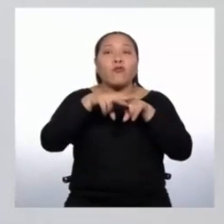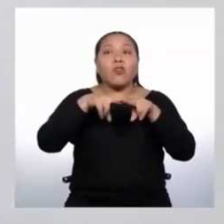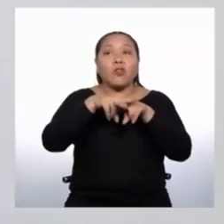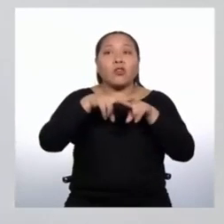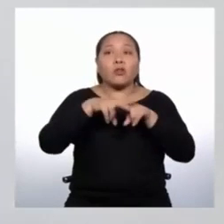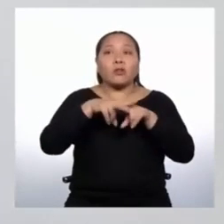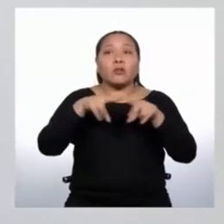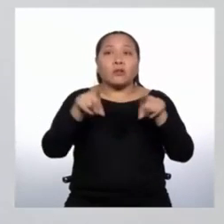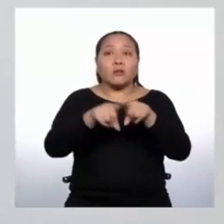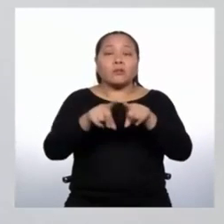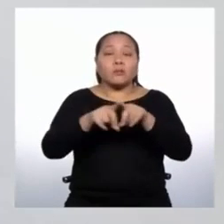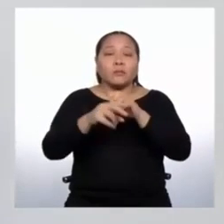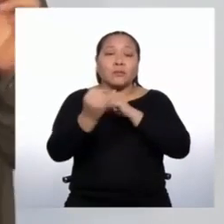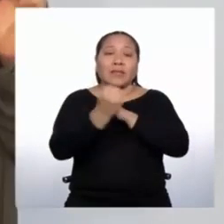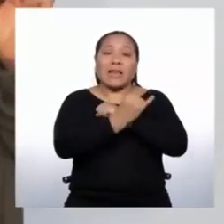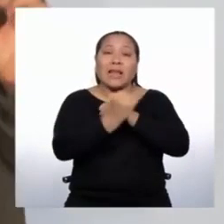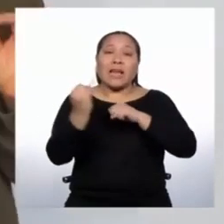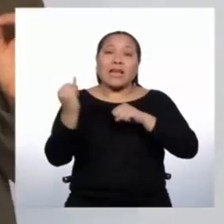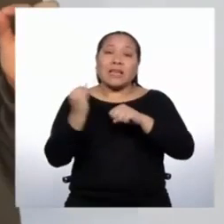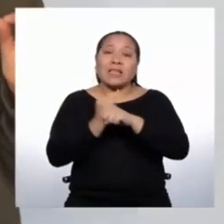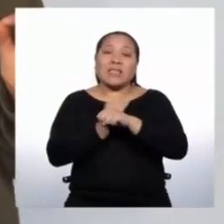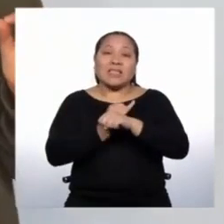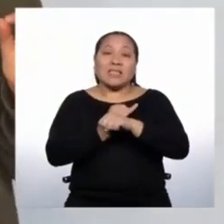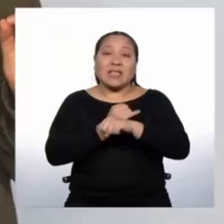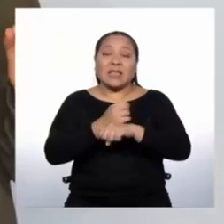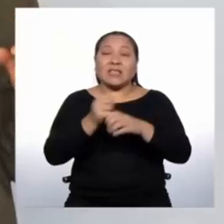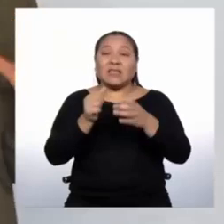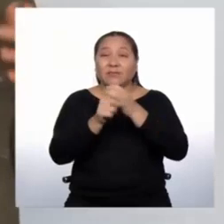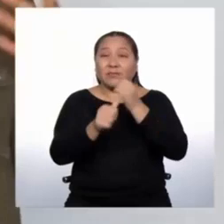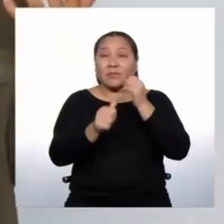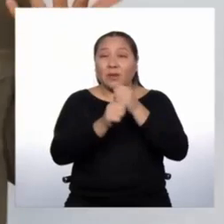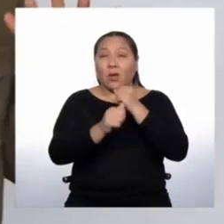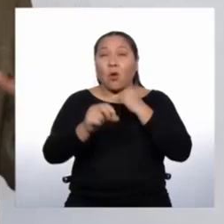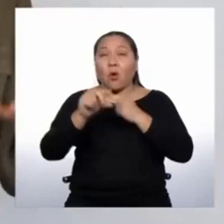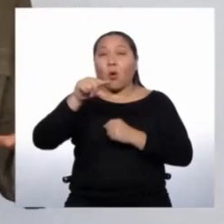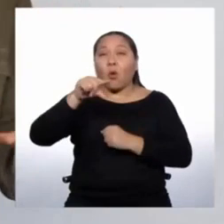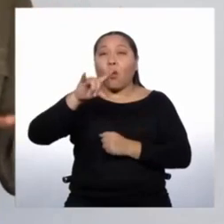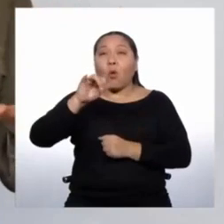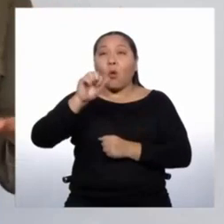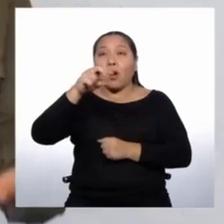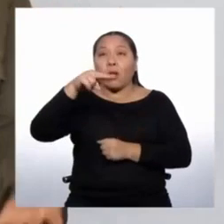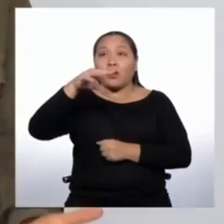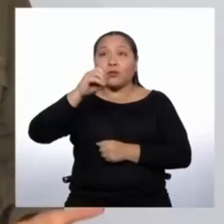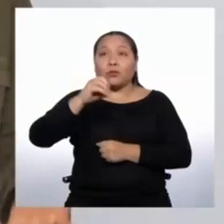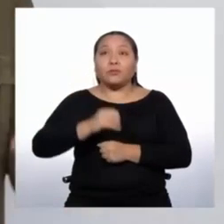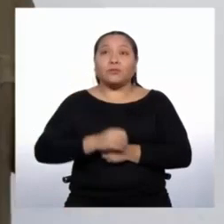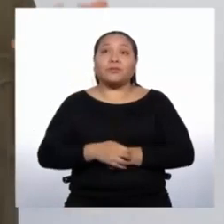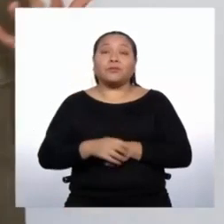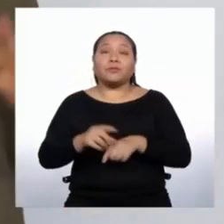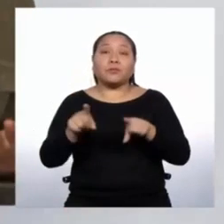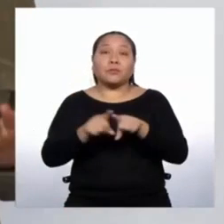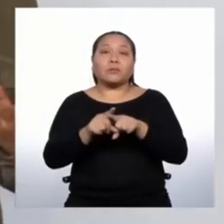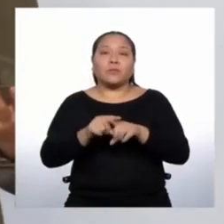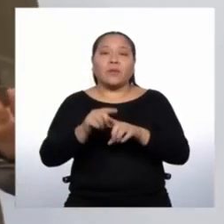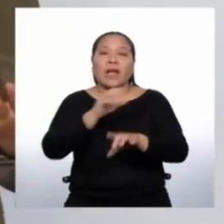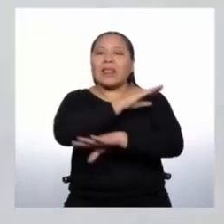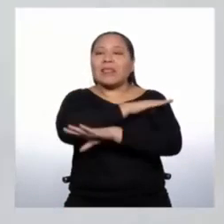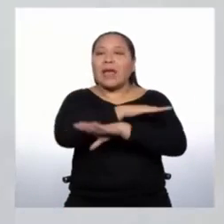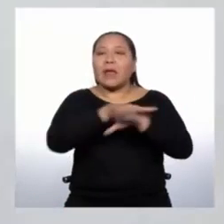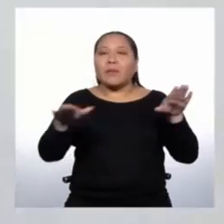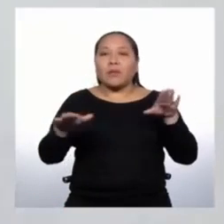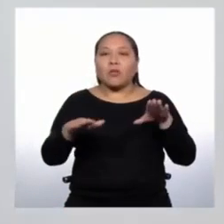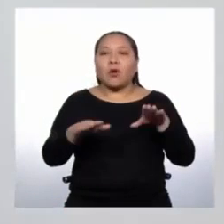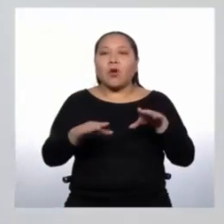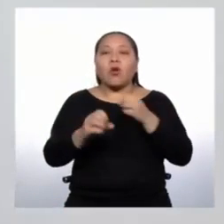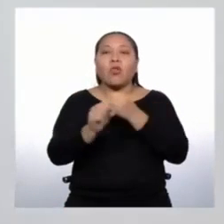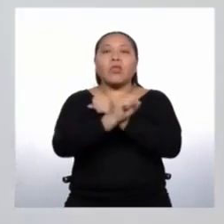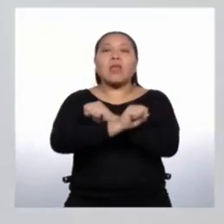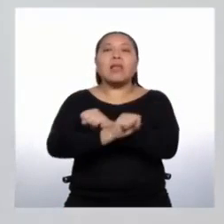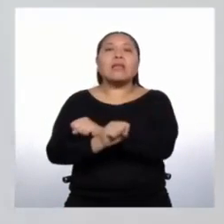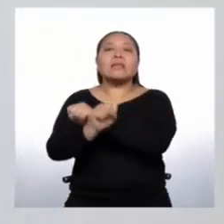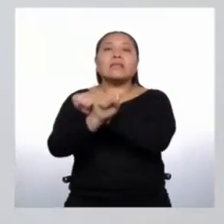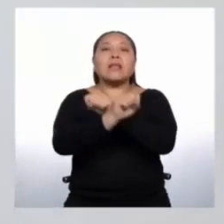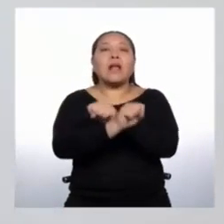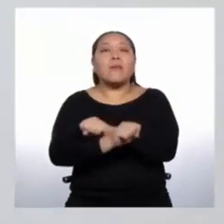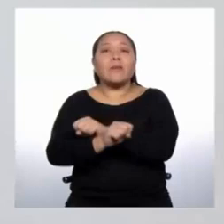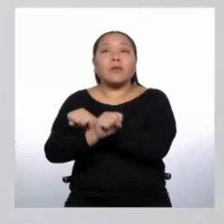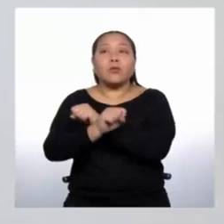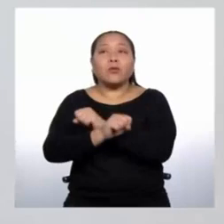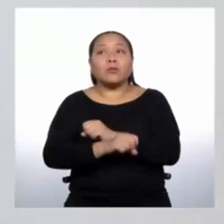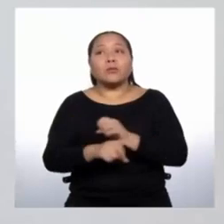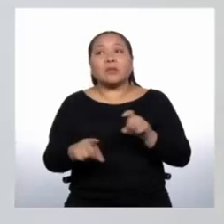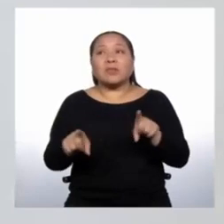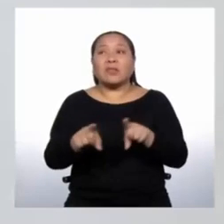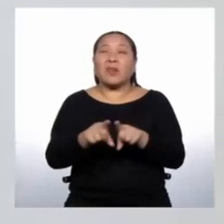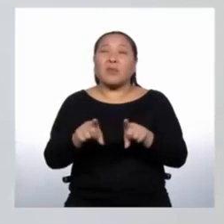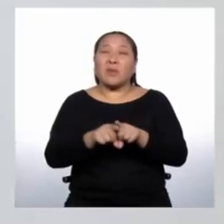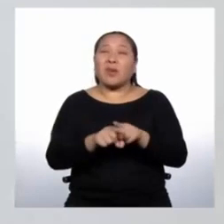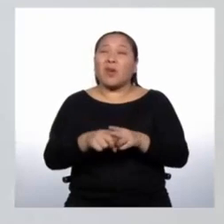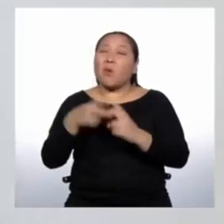islas guaneras. Coincidió también con la abolición de la esclavitud de nuestro país. Y bueno, la crisis por la